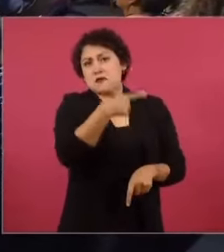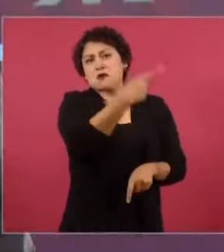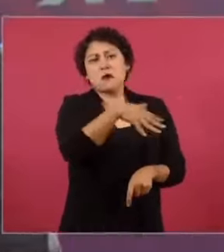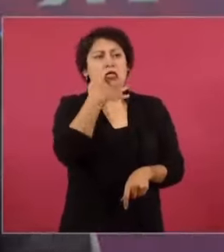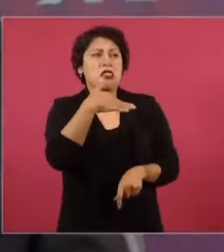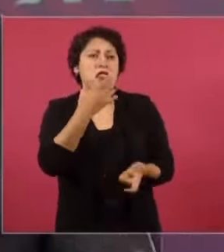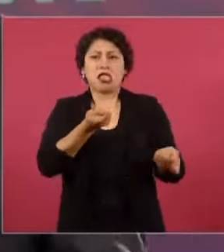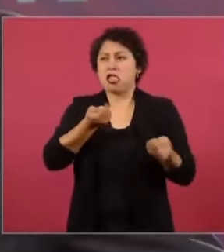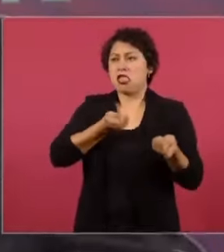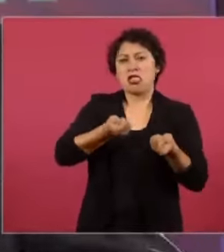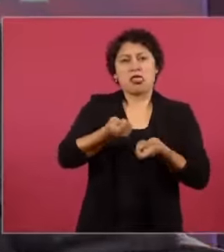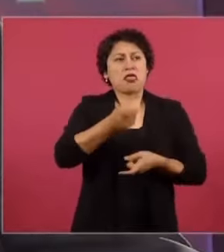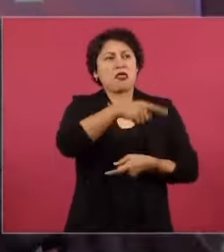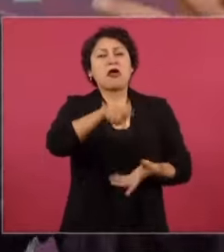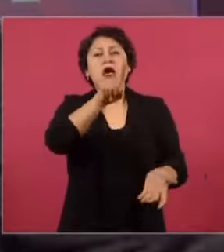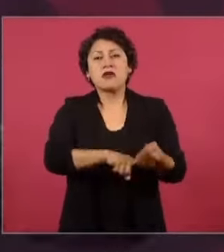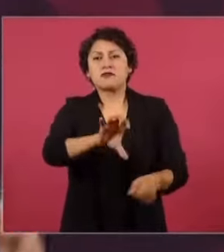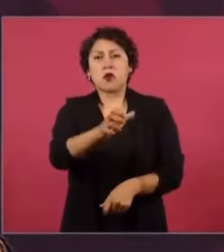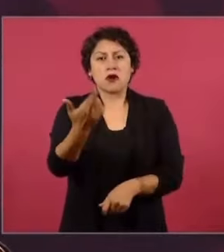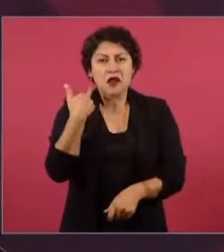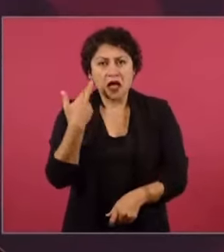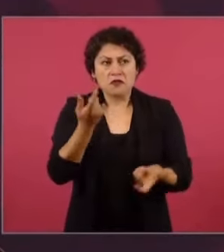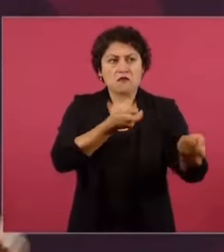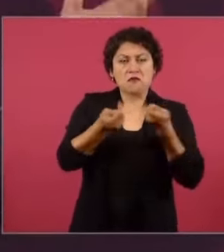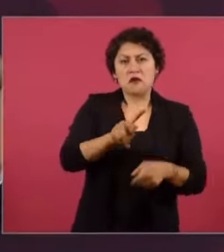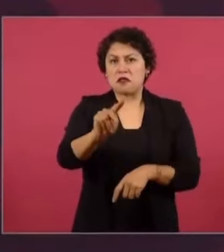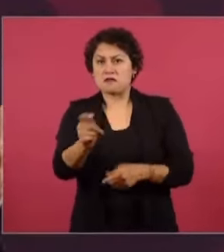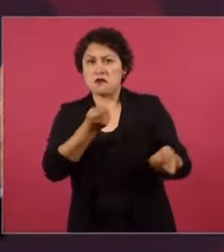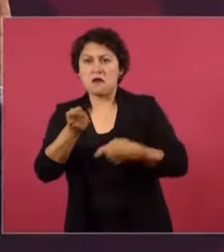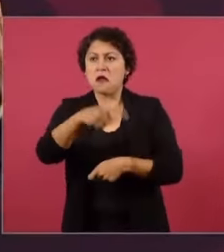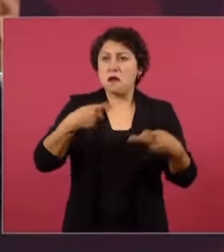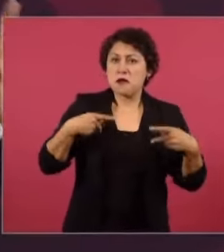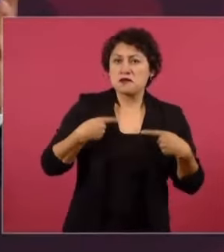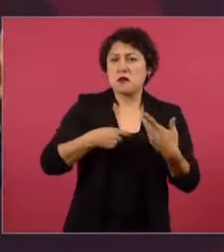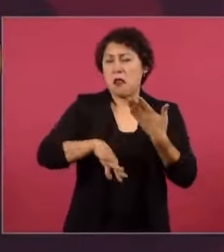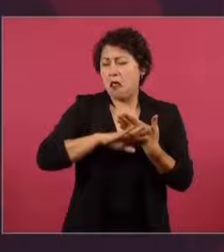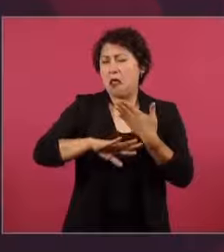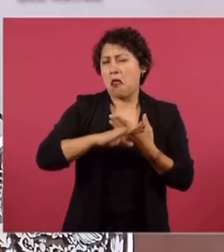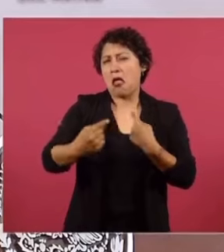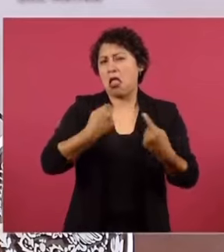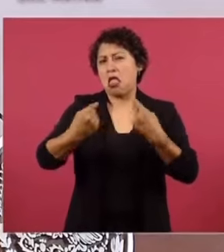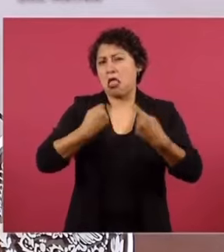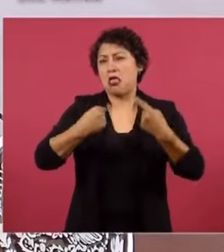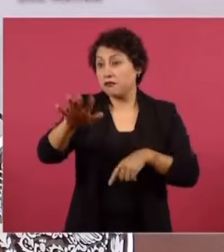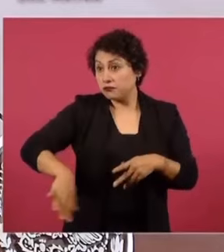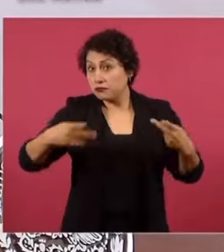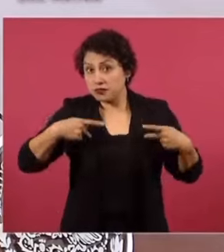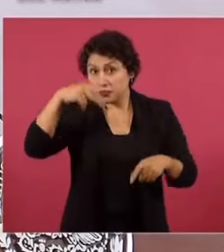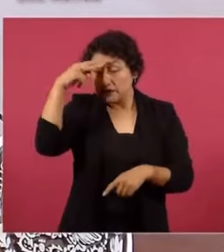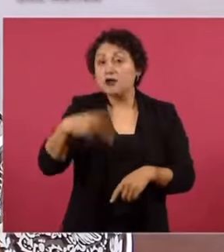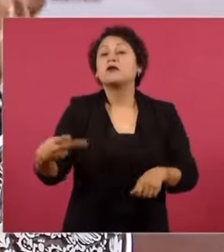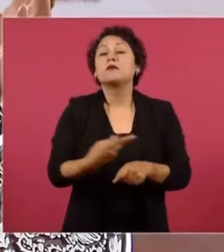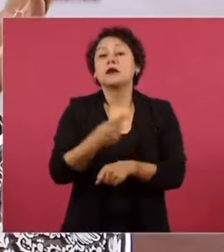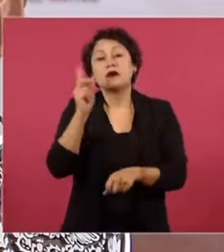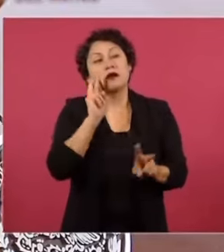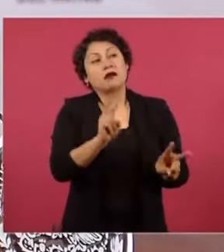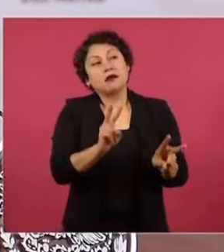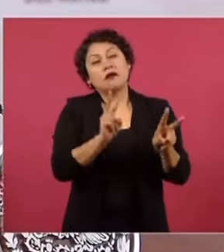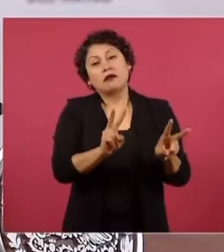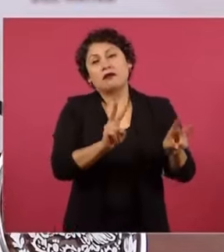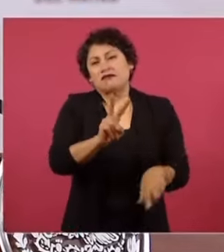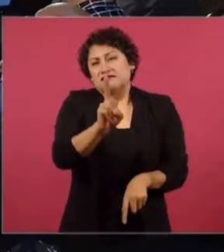sus famosos conductores de radio, de televisión. Era tóxico, era insoportable